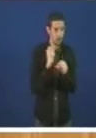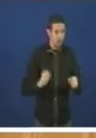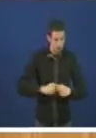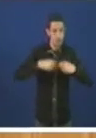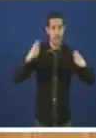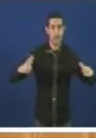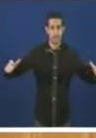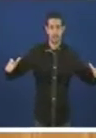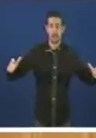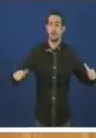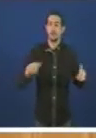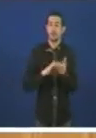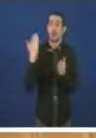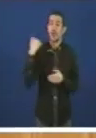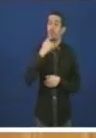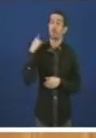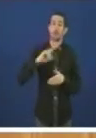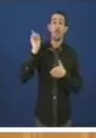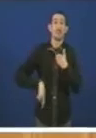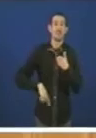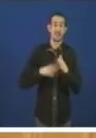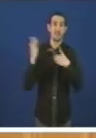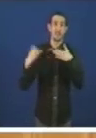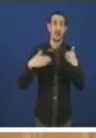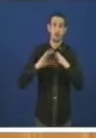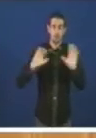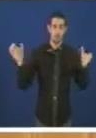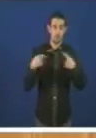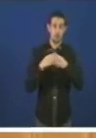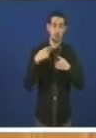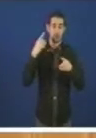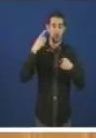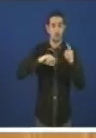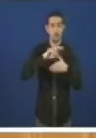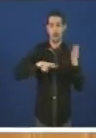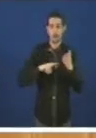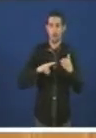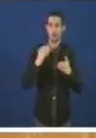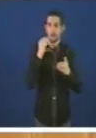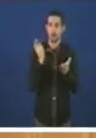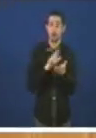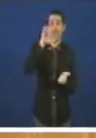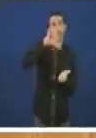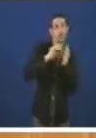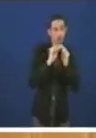en marzo do ano pasado fixeron o consellero de xunta en Ferrol volveron a anunciar o mismo tema centro de reparación